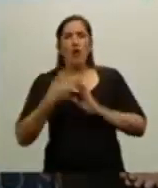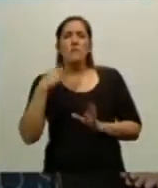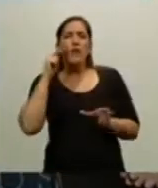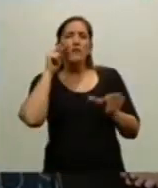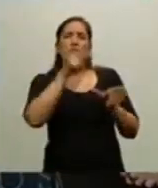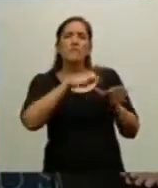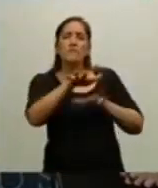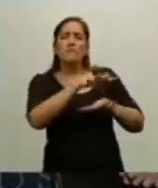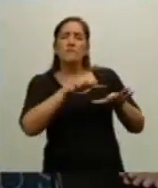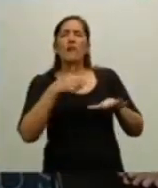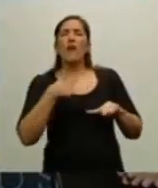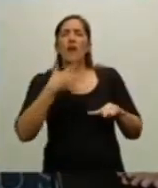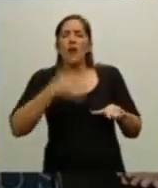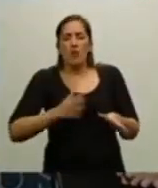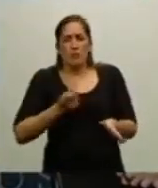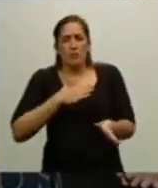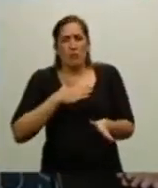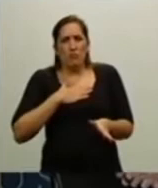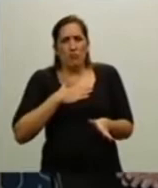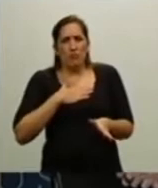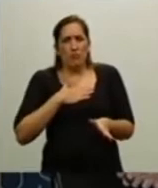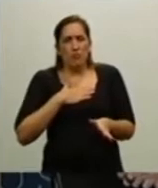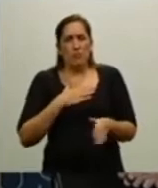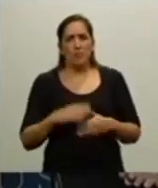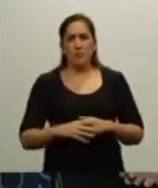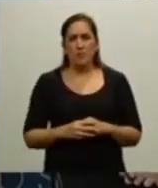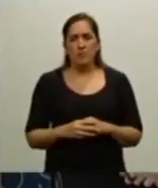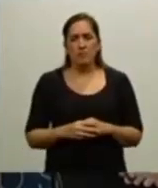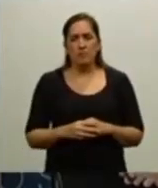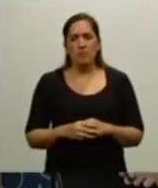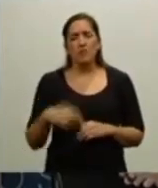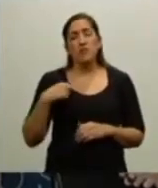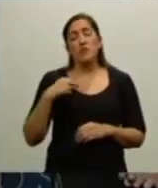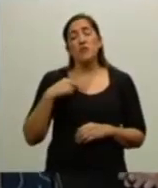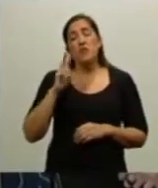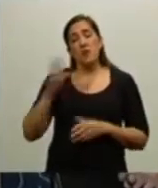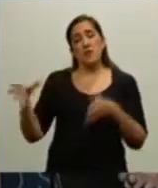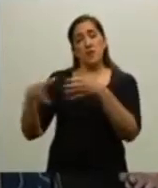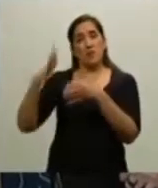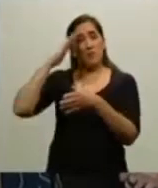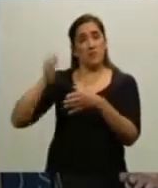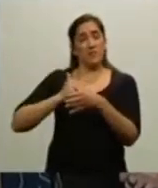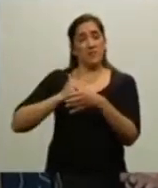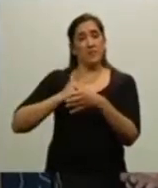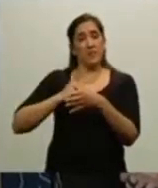de que nuestro ejército, nuestras fuerzas armadas,